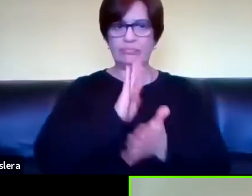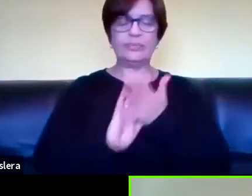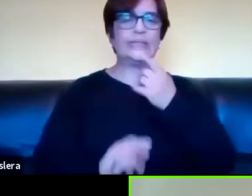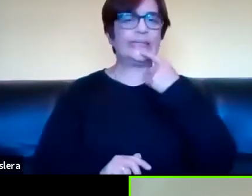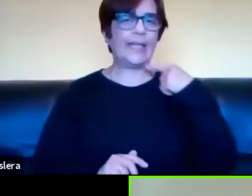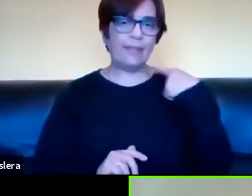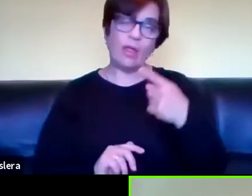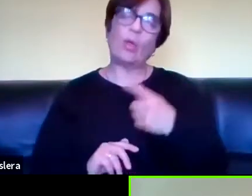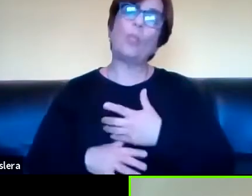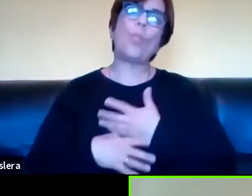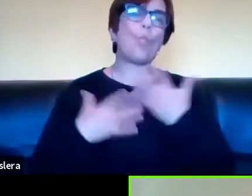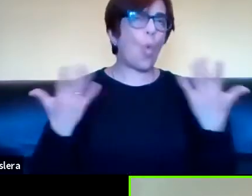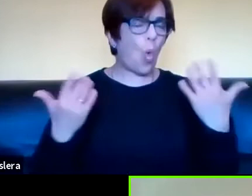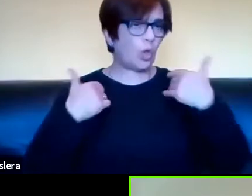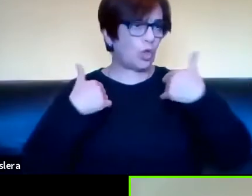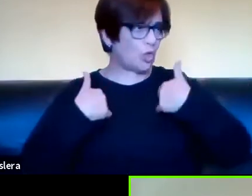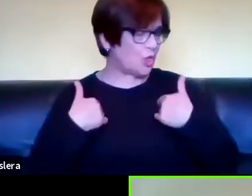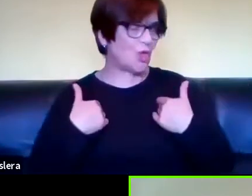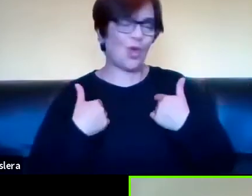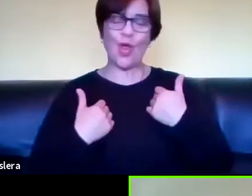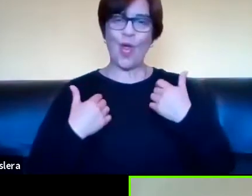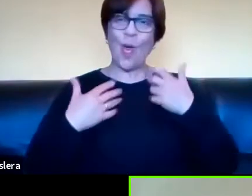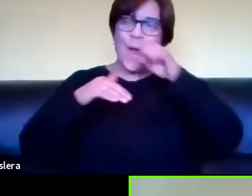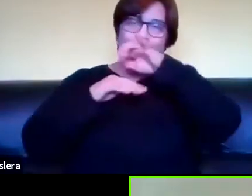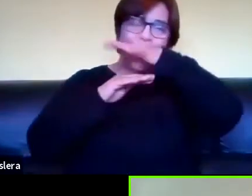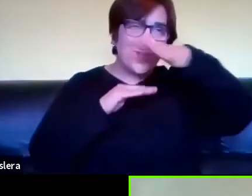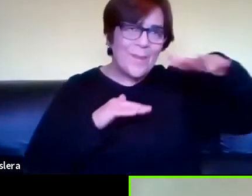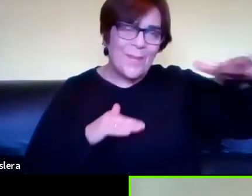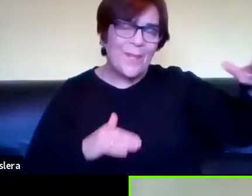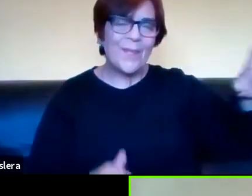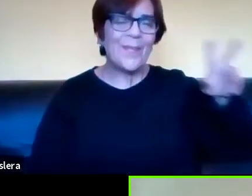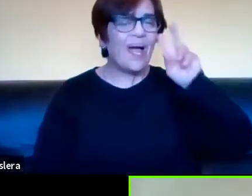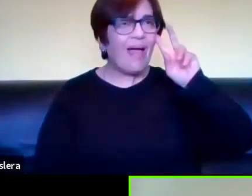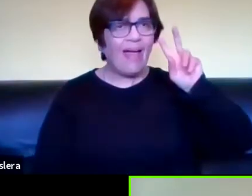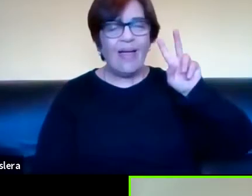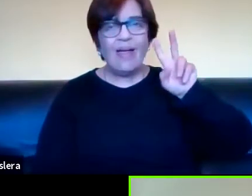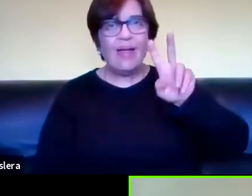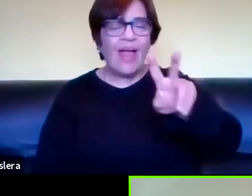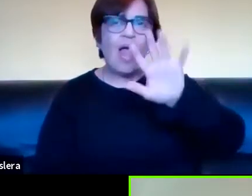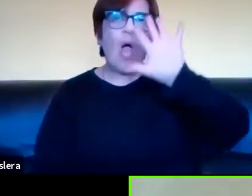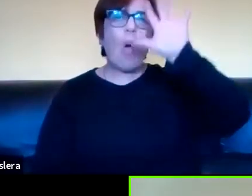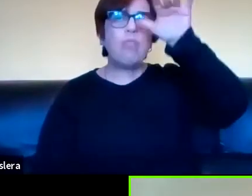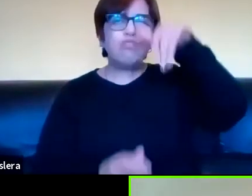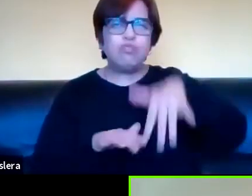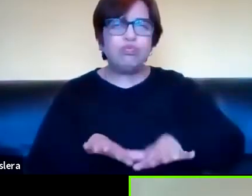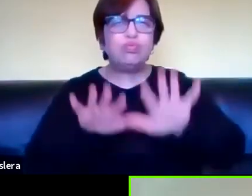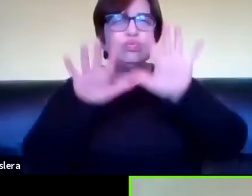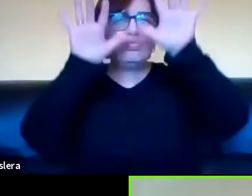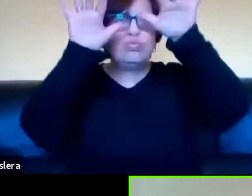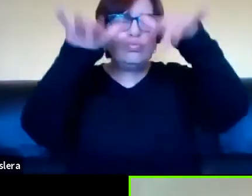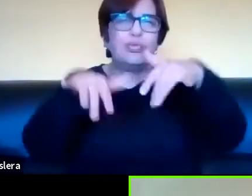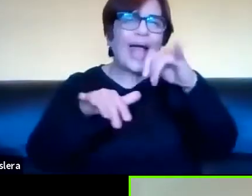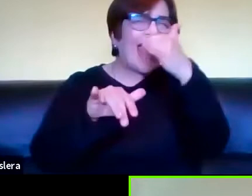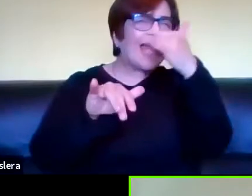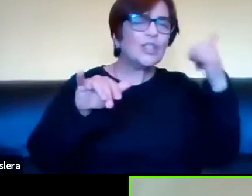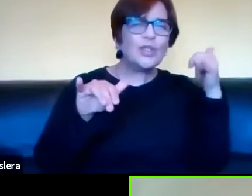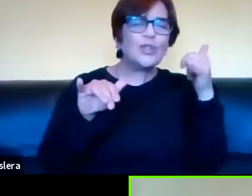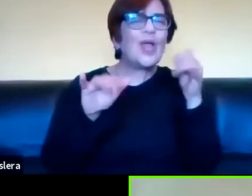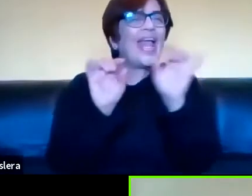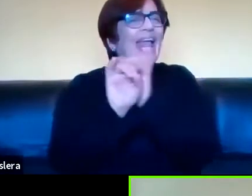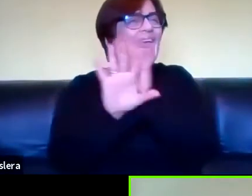bueno yo acá estoy en el mar estoy viendo las olas y el azul turquesa y bla bla bla